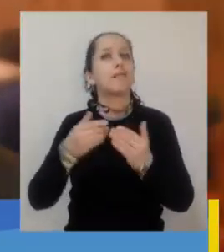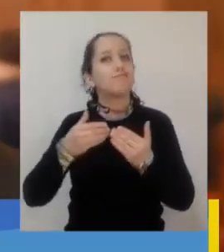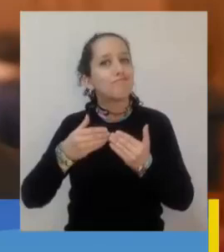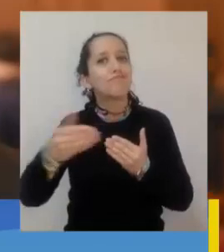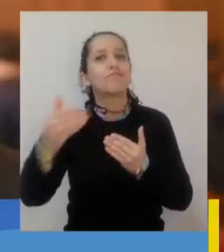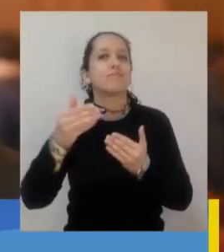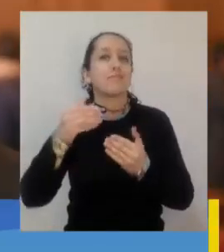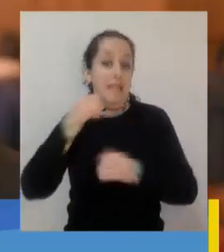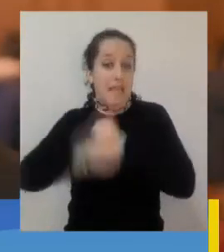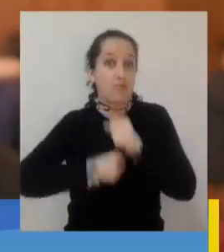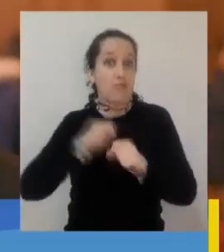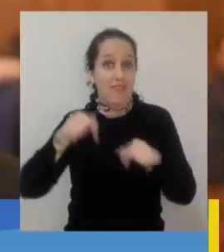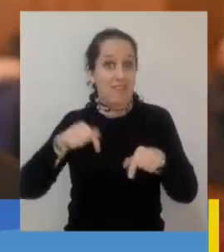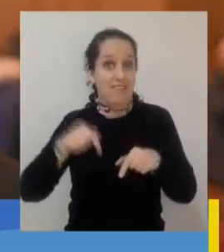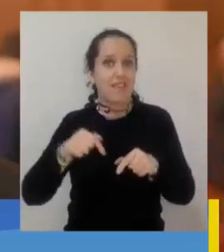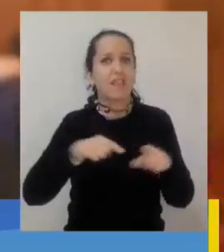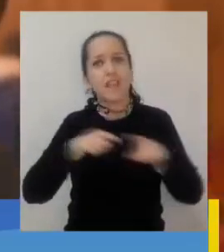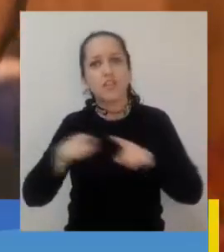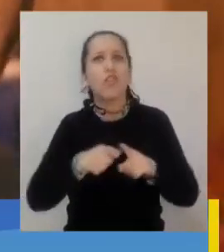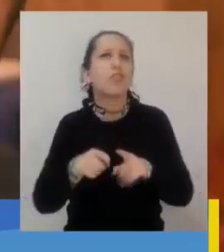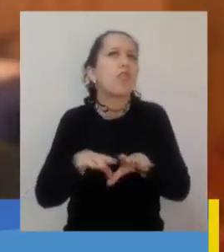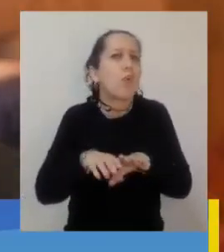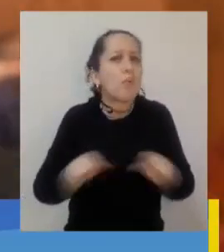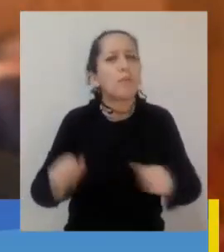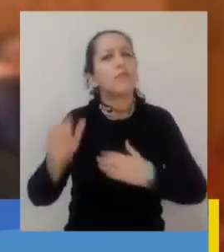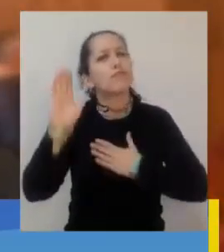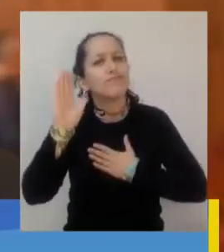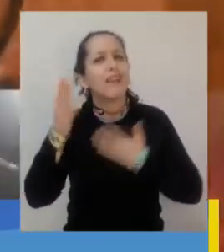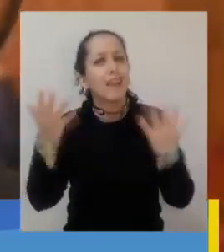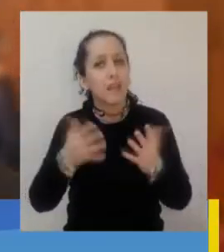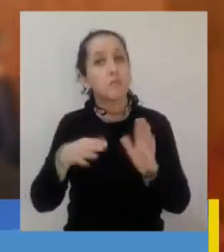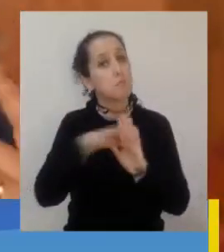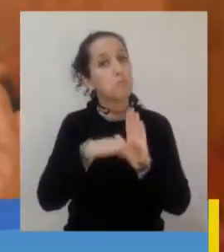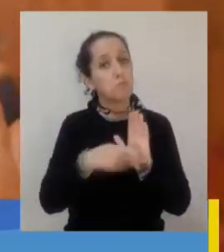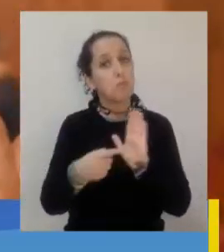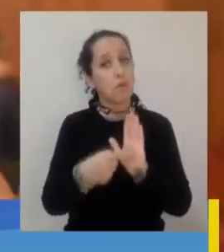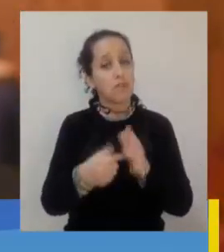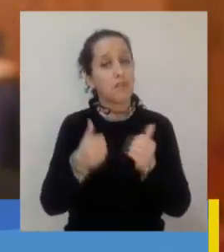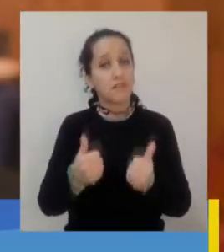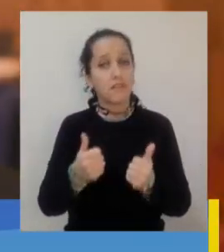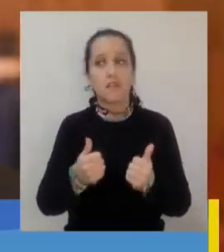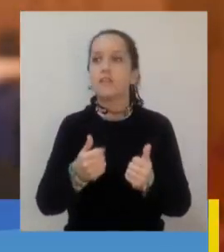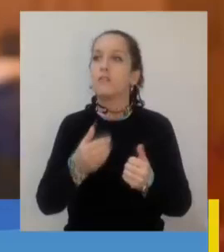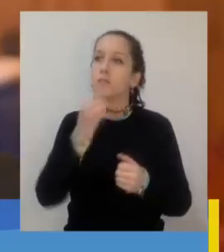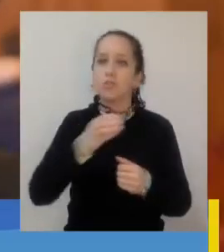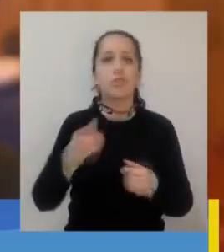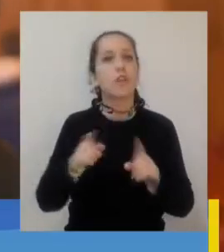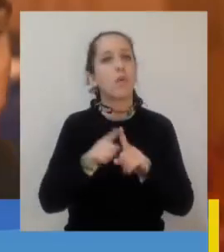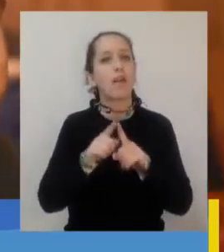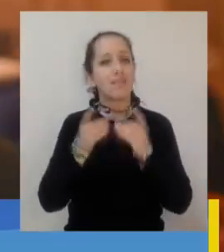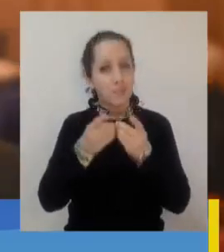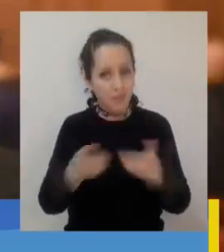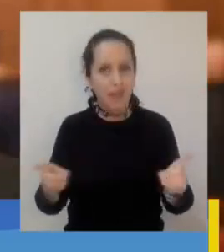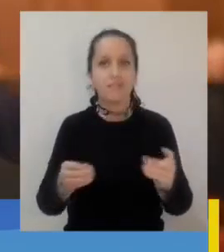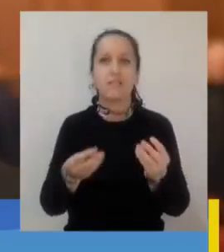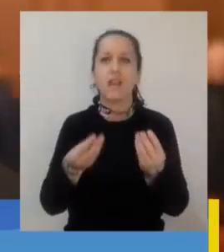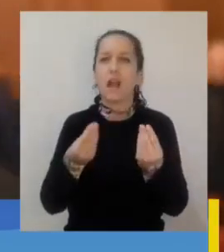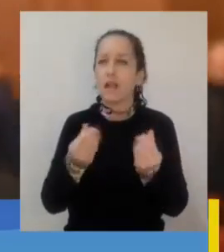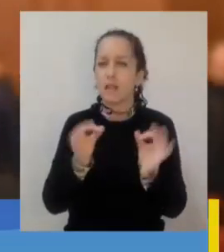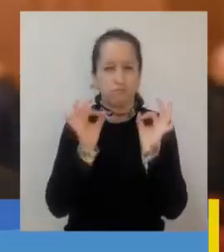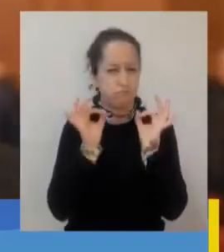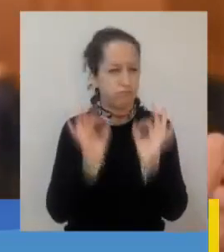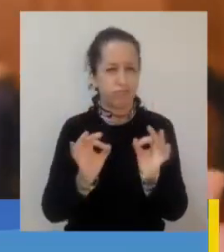el año que queda todavía de gestión. Ha sido un ejercicio democrático, muy participativo, con muy buena calidad